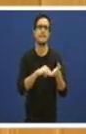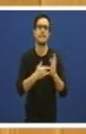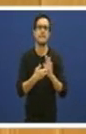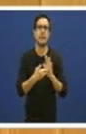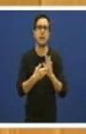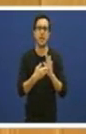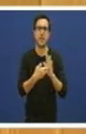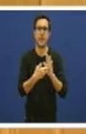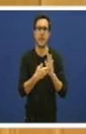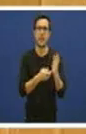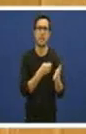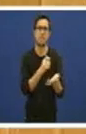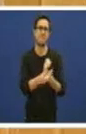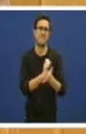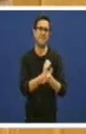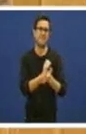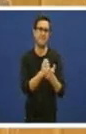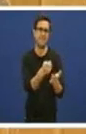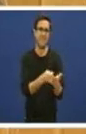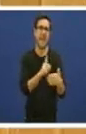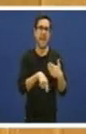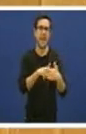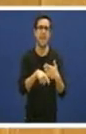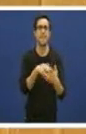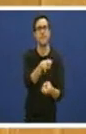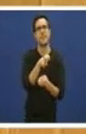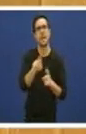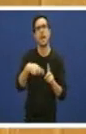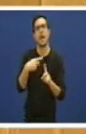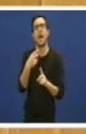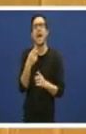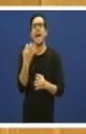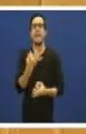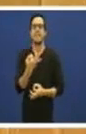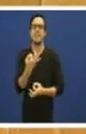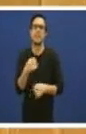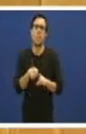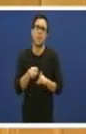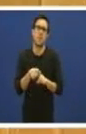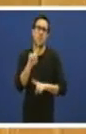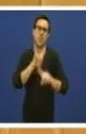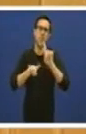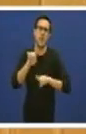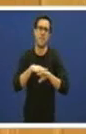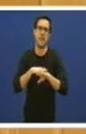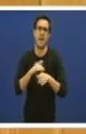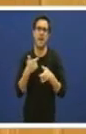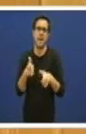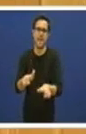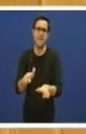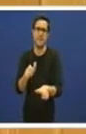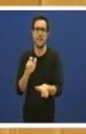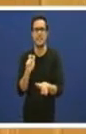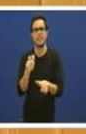a súa suspensión, é un problema para o setor naval, pero non é o único problema para o setor naval. E